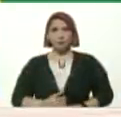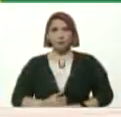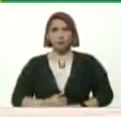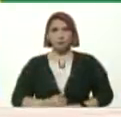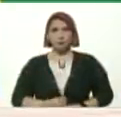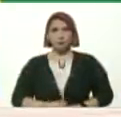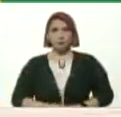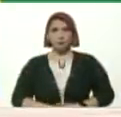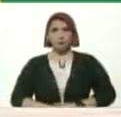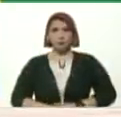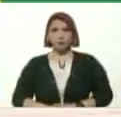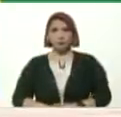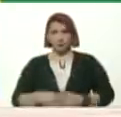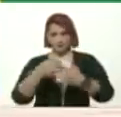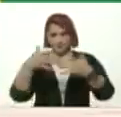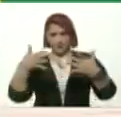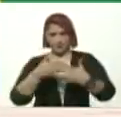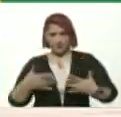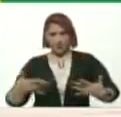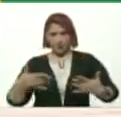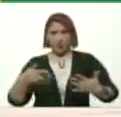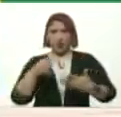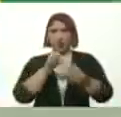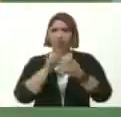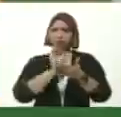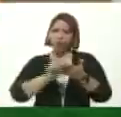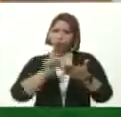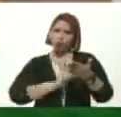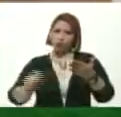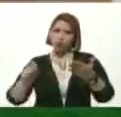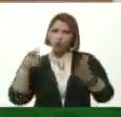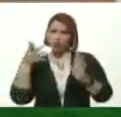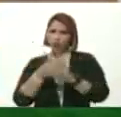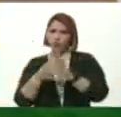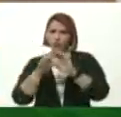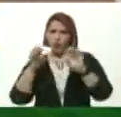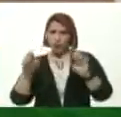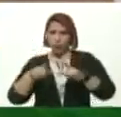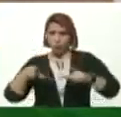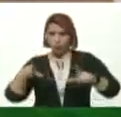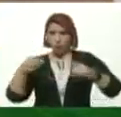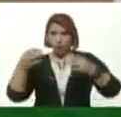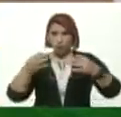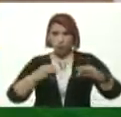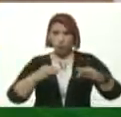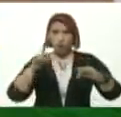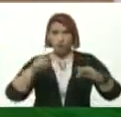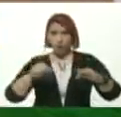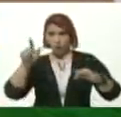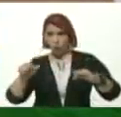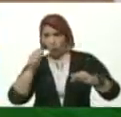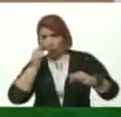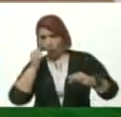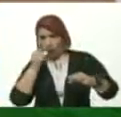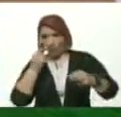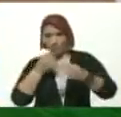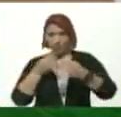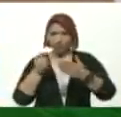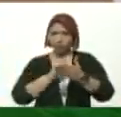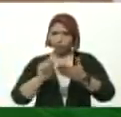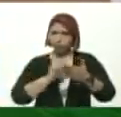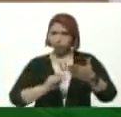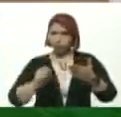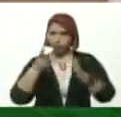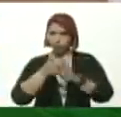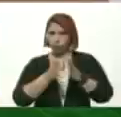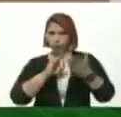Anotaciones Sobre educación El lugar Y lo común Armando Rojas Nos escribe La comuna